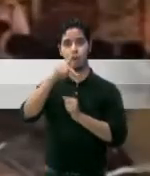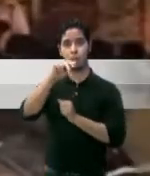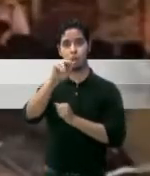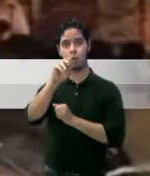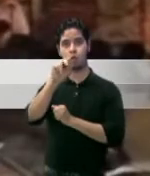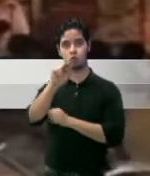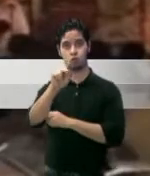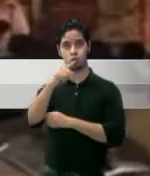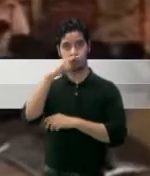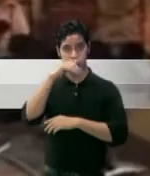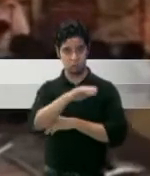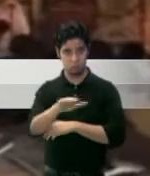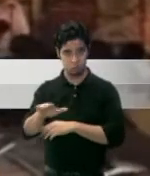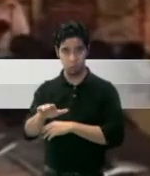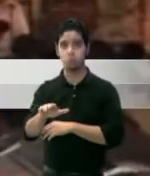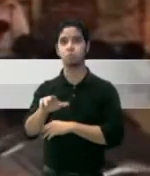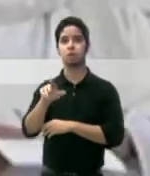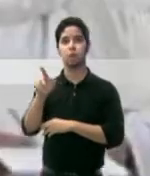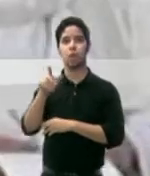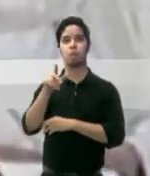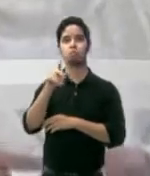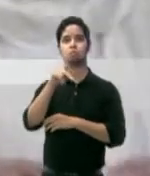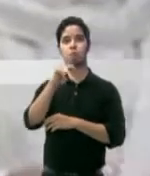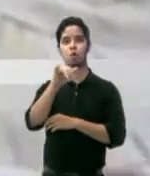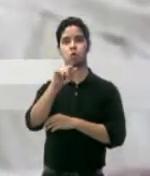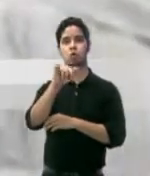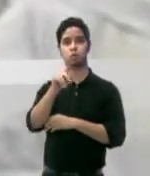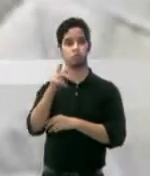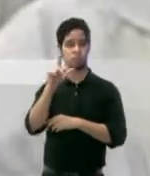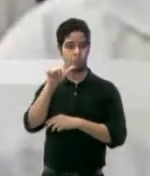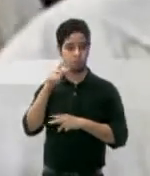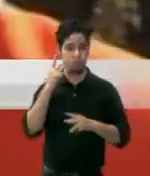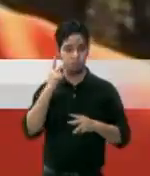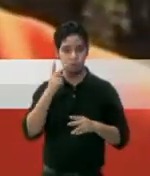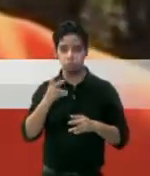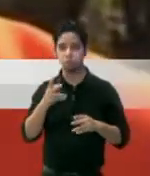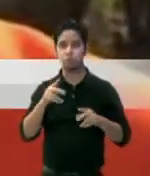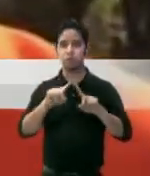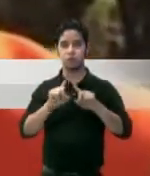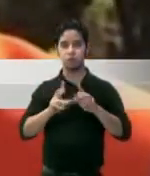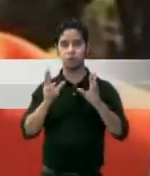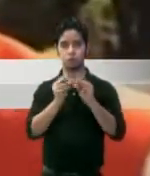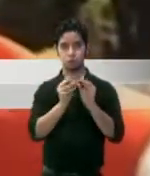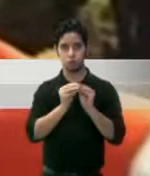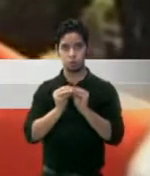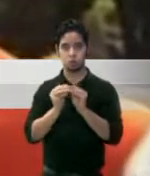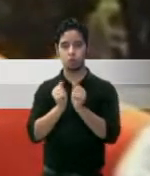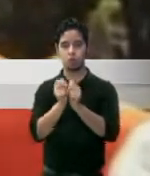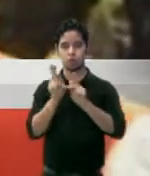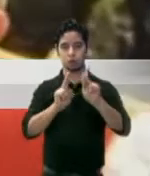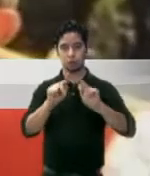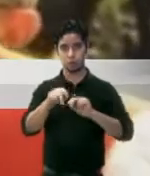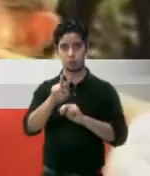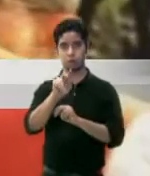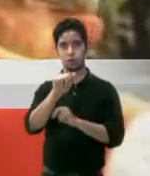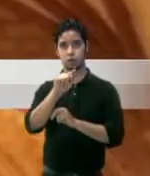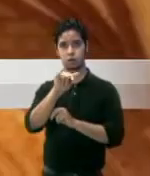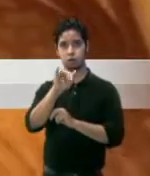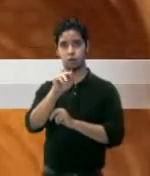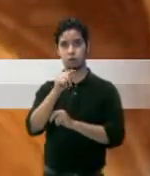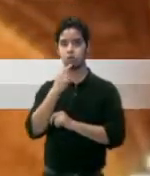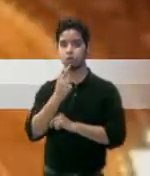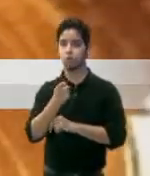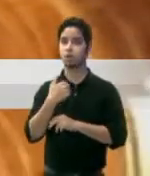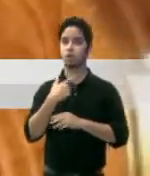la República Dominicana, quien se encuentra en Polonia, luego de sostener varias reuniones con las autoridades de ese país y del Vaticano, dijo que